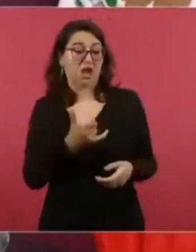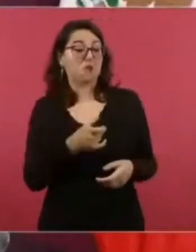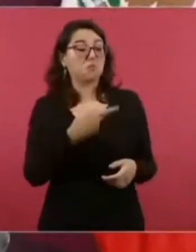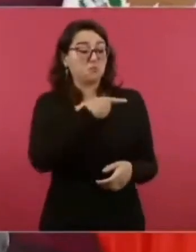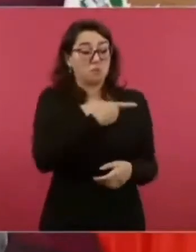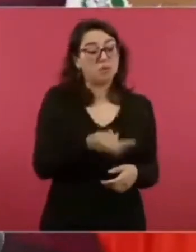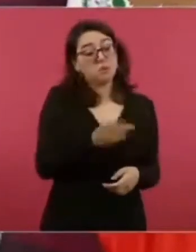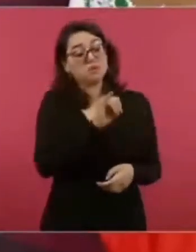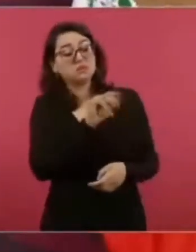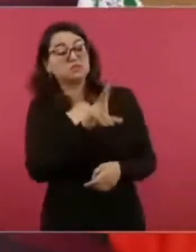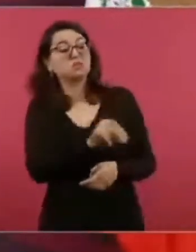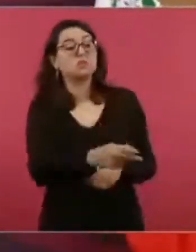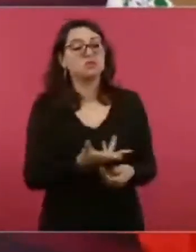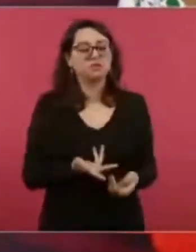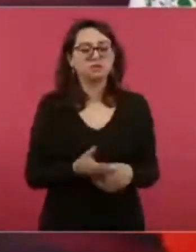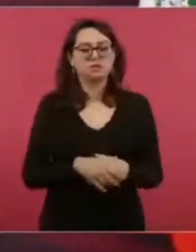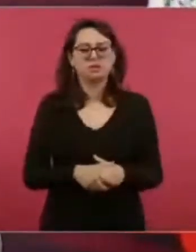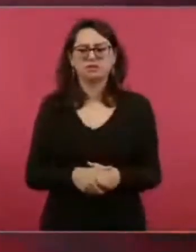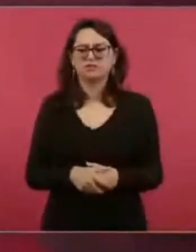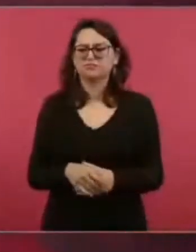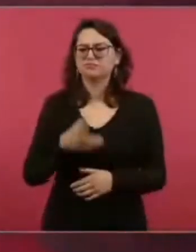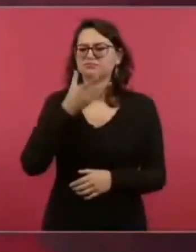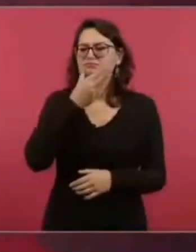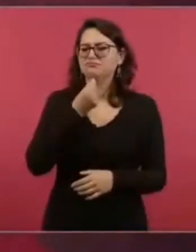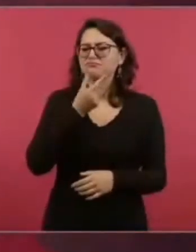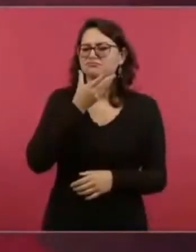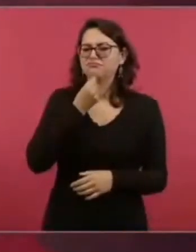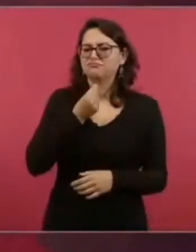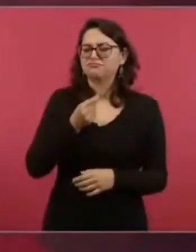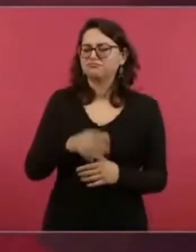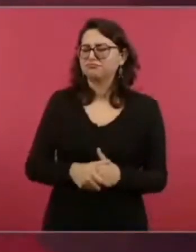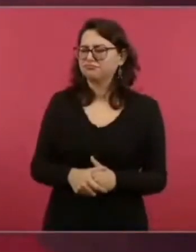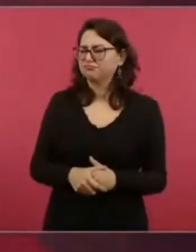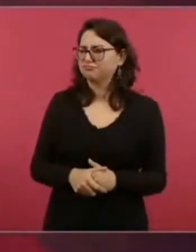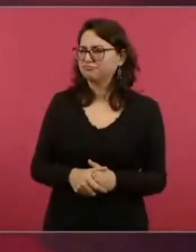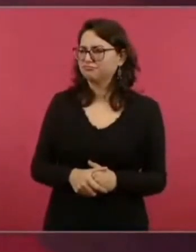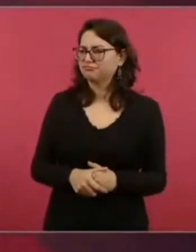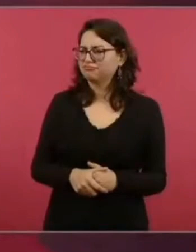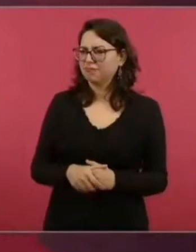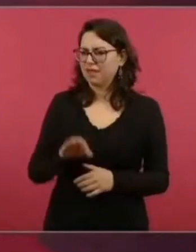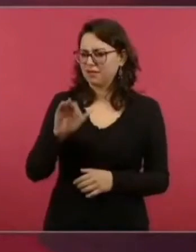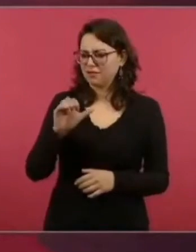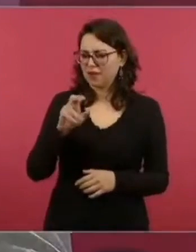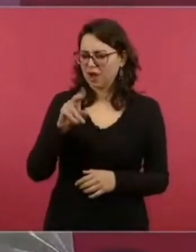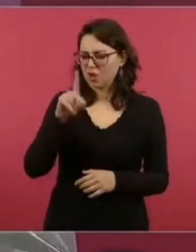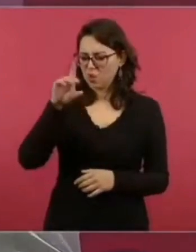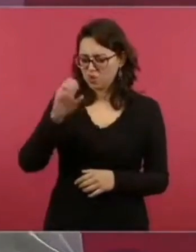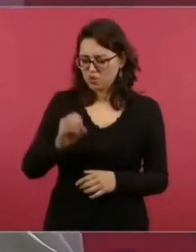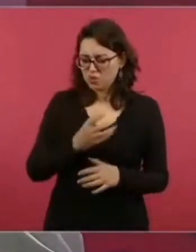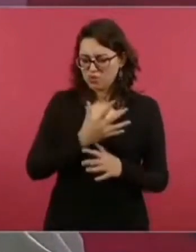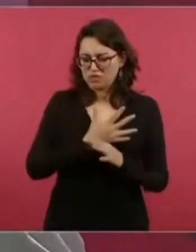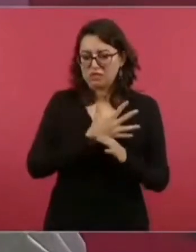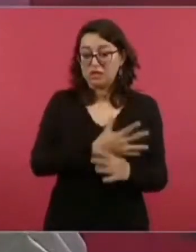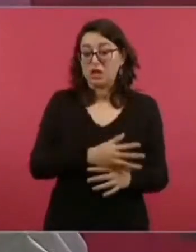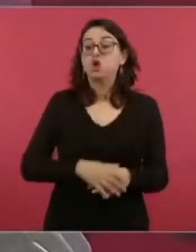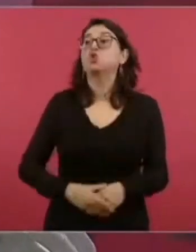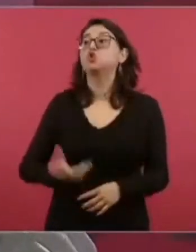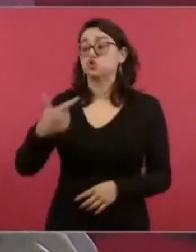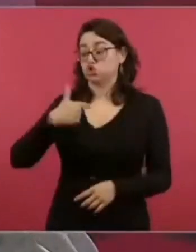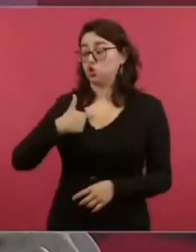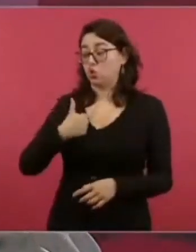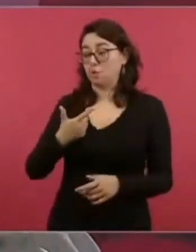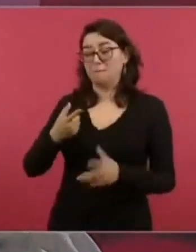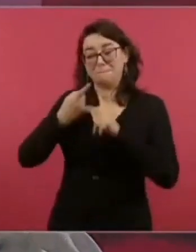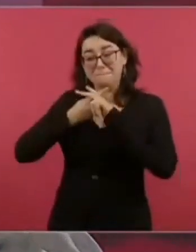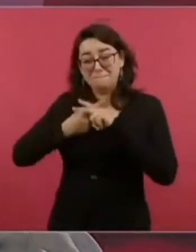Y entonces Facundo, el finado Facundo les dijo, miren, venía yo a caballo,